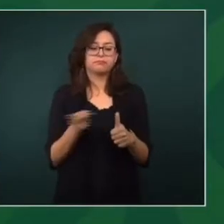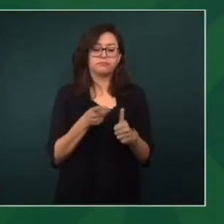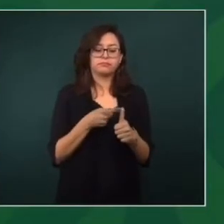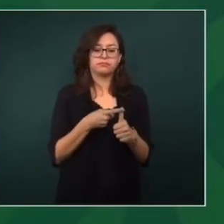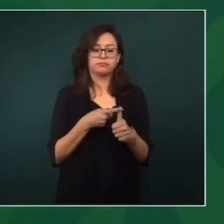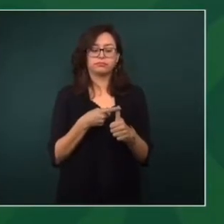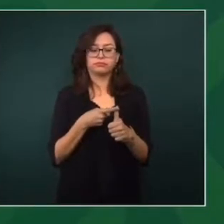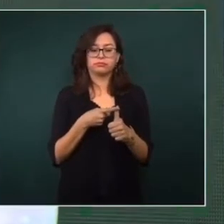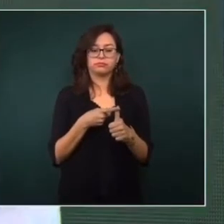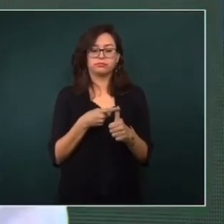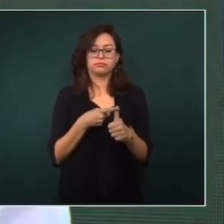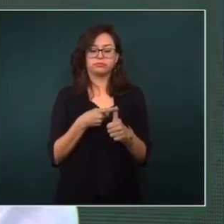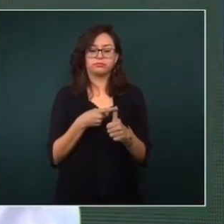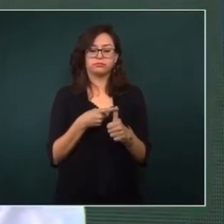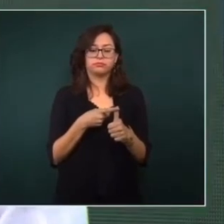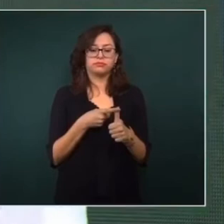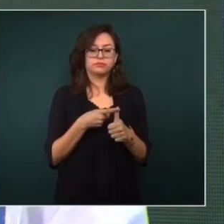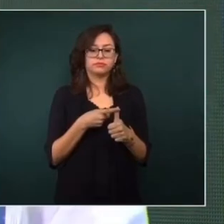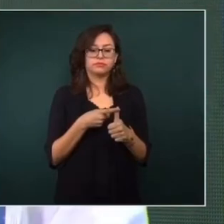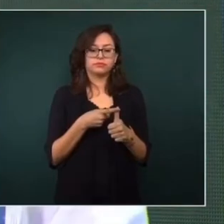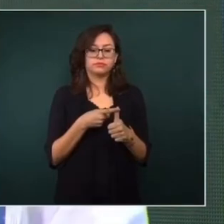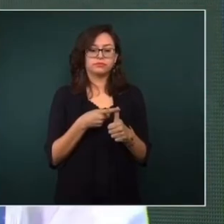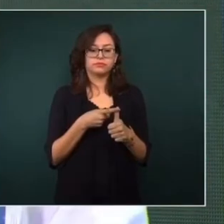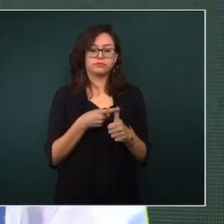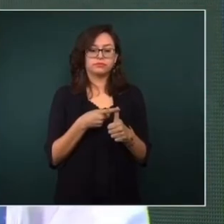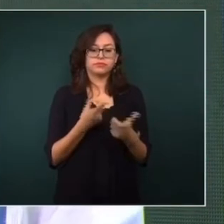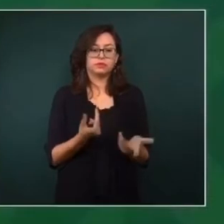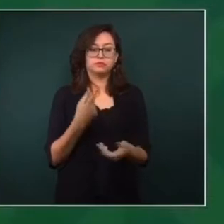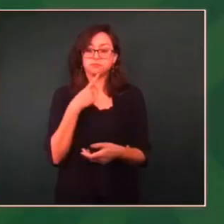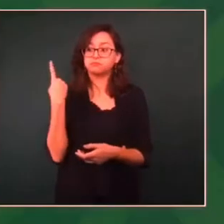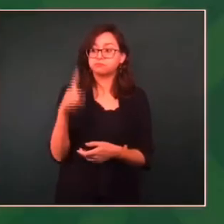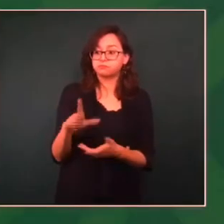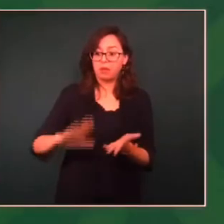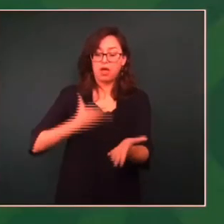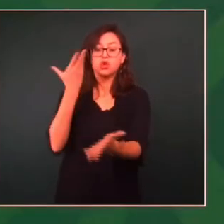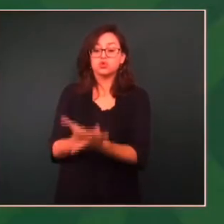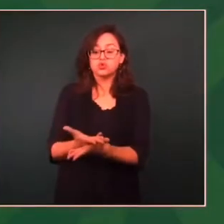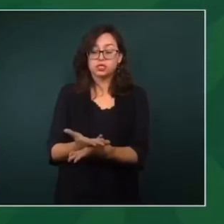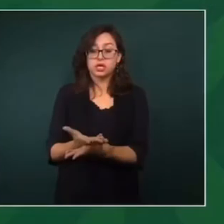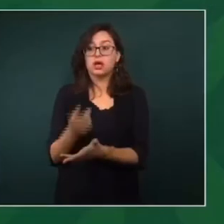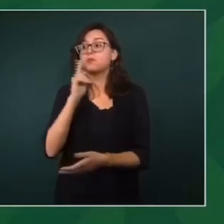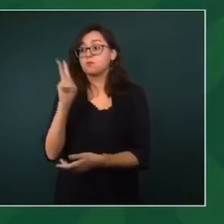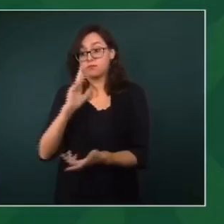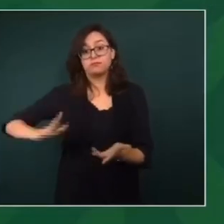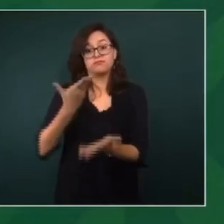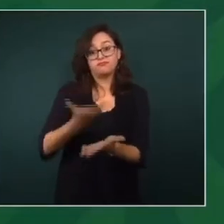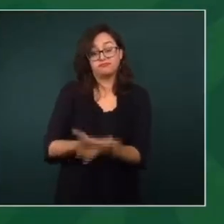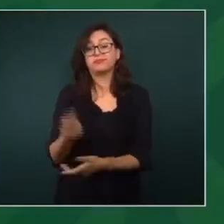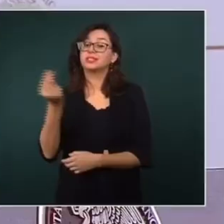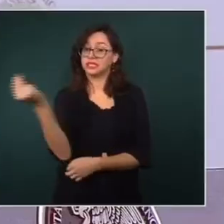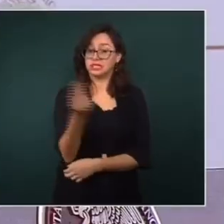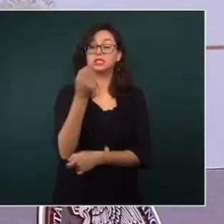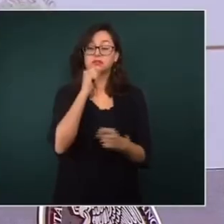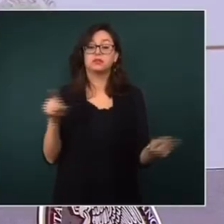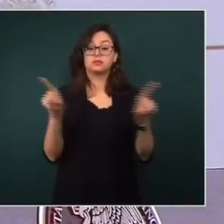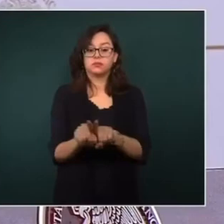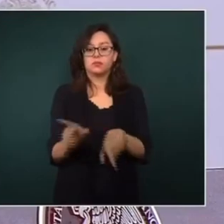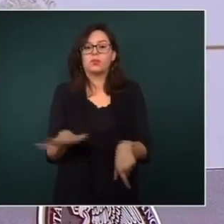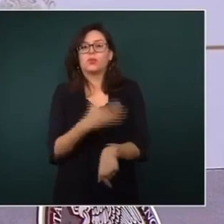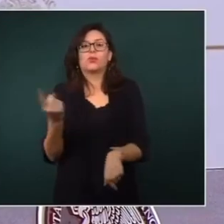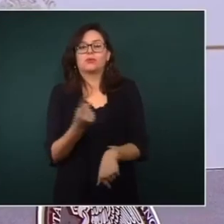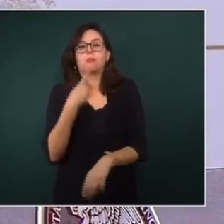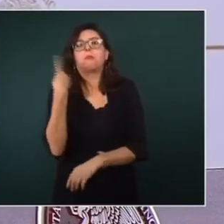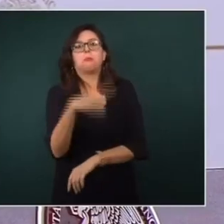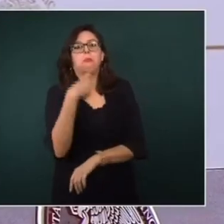la acusación tiene que probarse. El que acusa, aprueba. Porque si no,